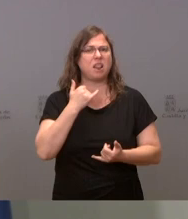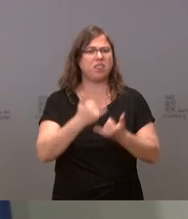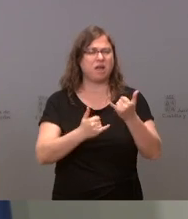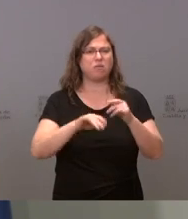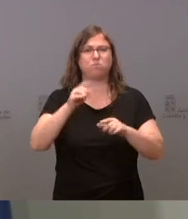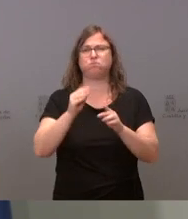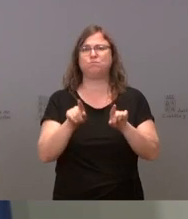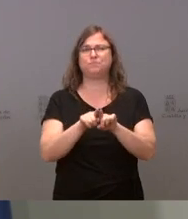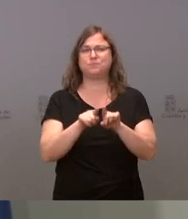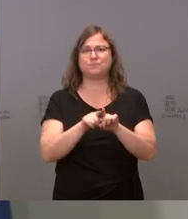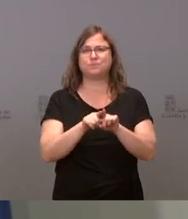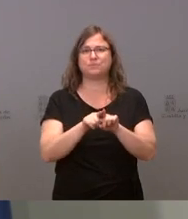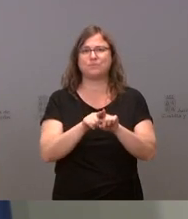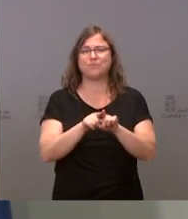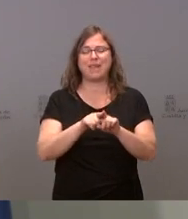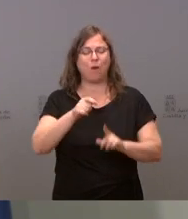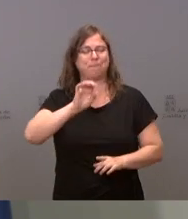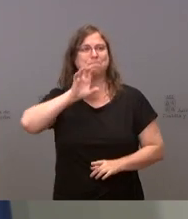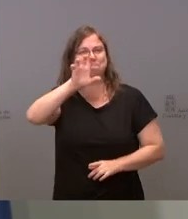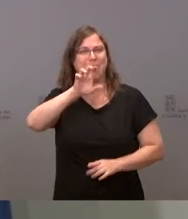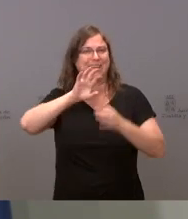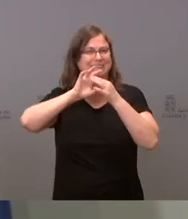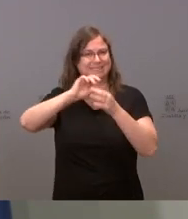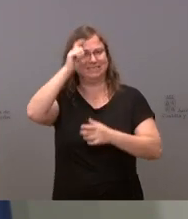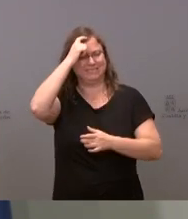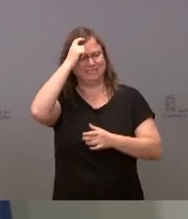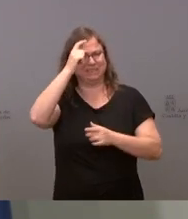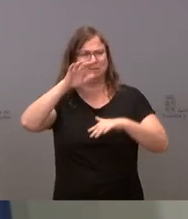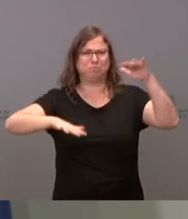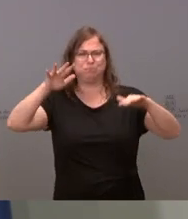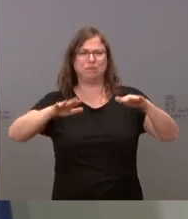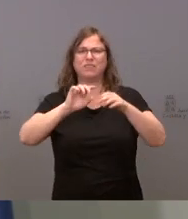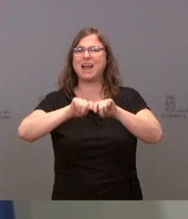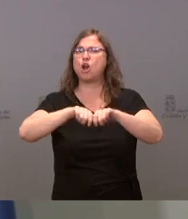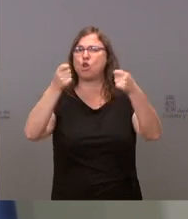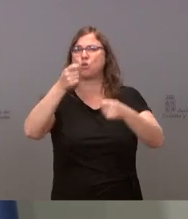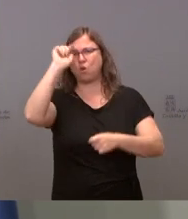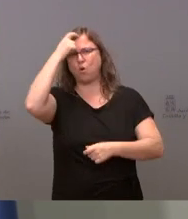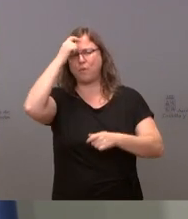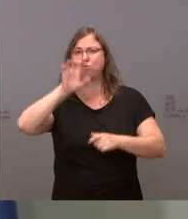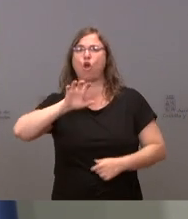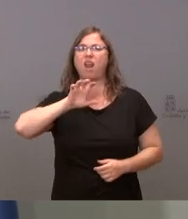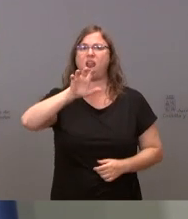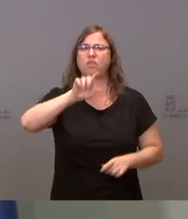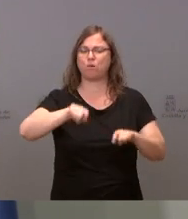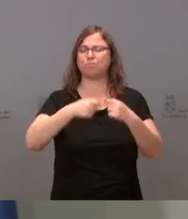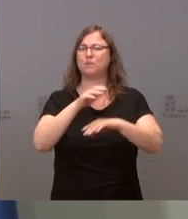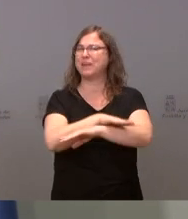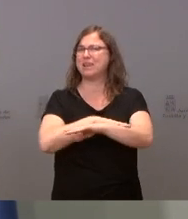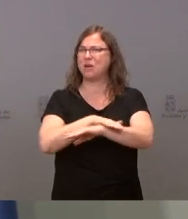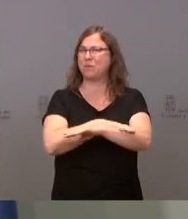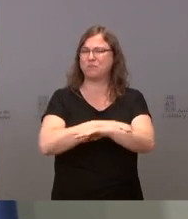la disolución del concepto de nación como a la gestión que está haciendo el Gobierno de esta pandemia. Es una situación completamente